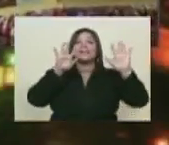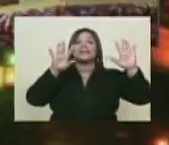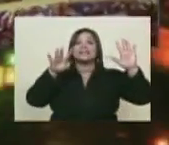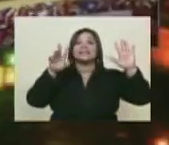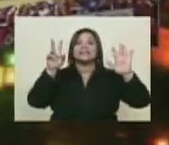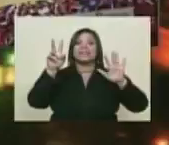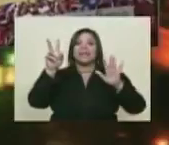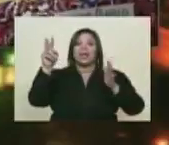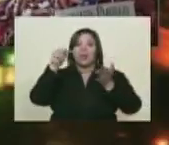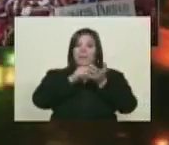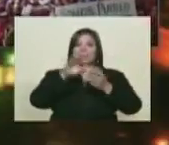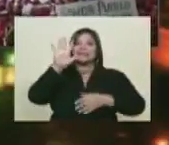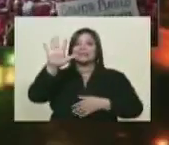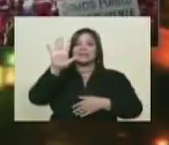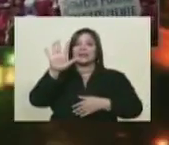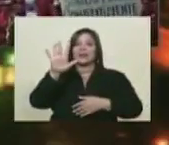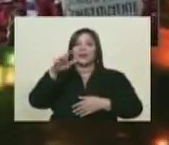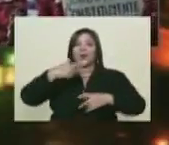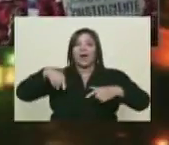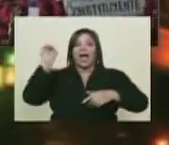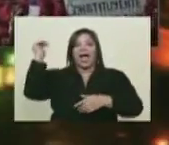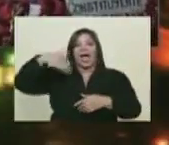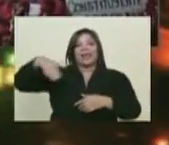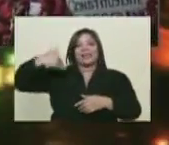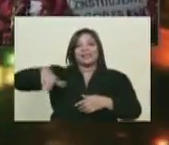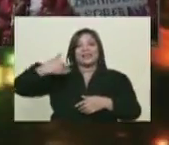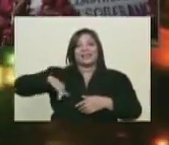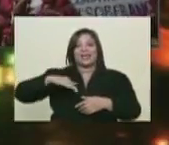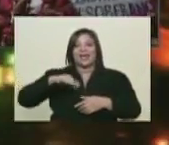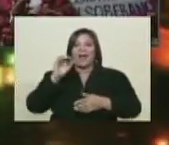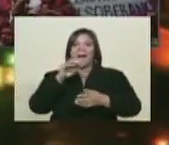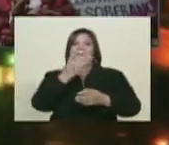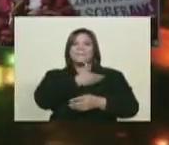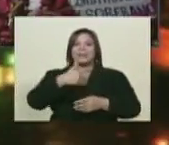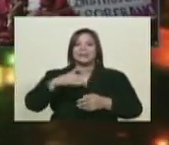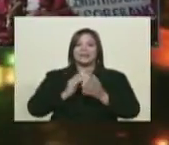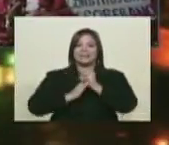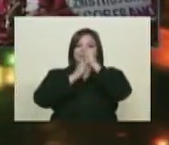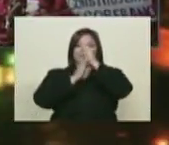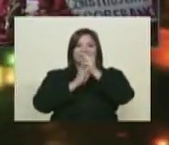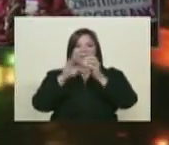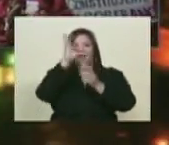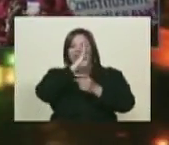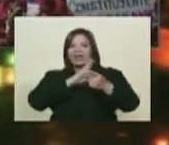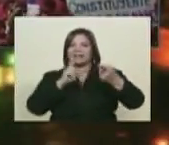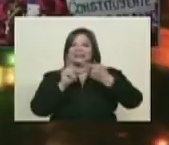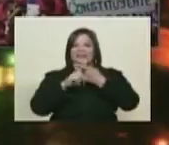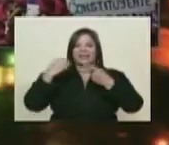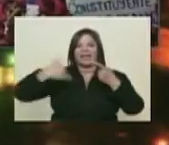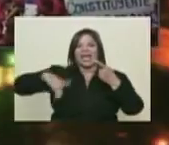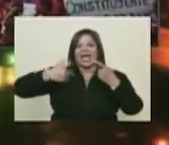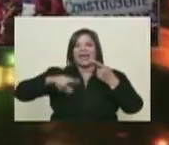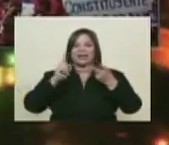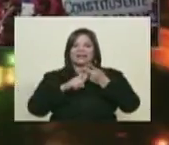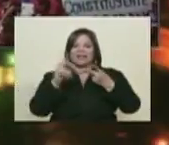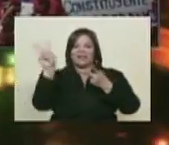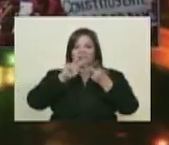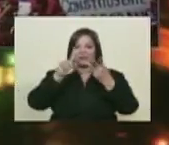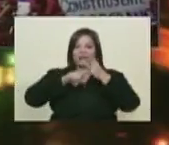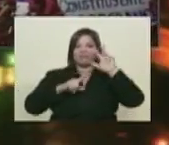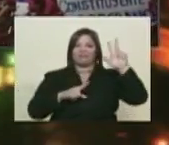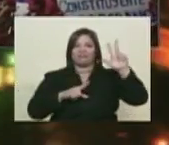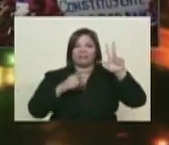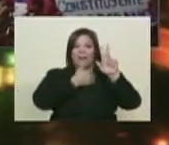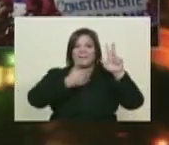Cuarta Cumbre de las Américas, celebrada en Mar del Plata, Argentina, el comandante Hugo Chávez, al frente del liderazgo regional y acompañado de los presidentes Néstor Kirchner y Luis